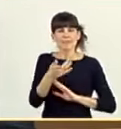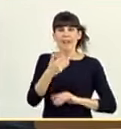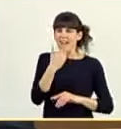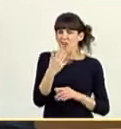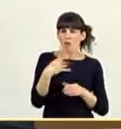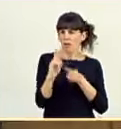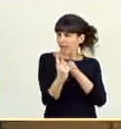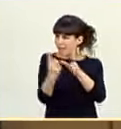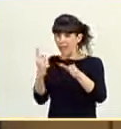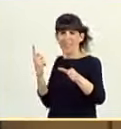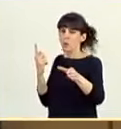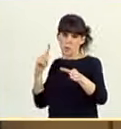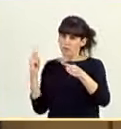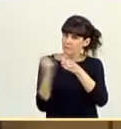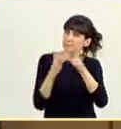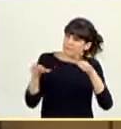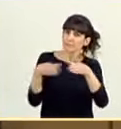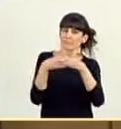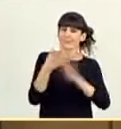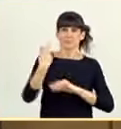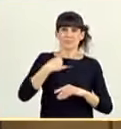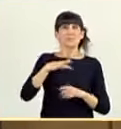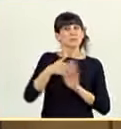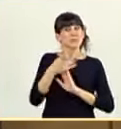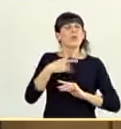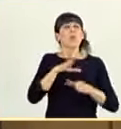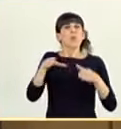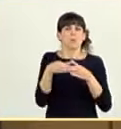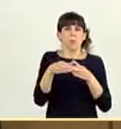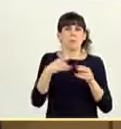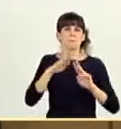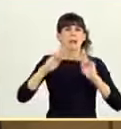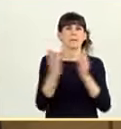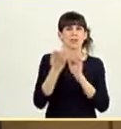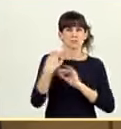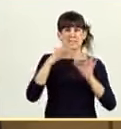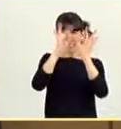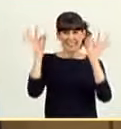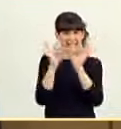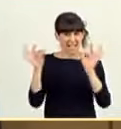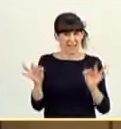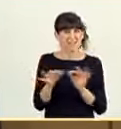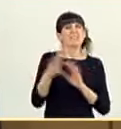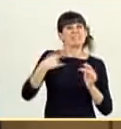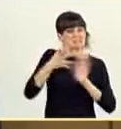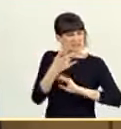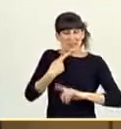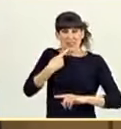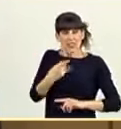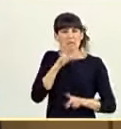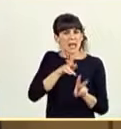a nadie atrás. Nuestro grupo parlamentario desde Esquerra Republicana creemos que, si de verdad se creen estos